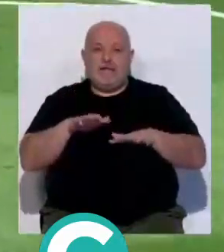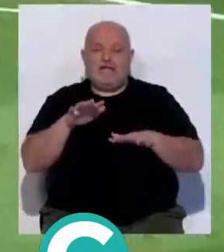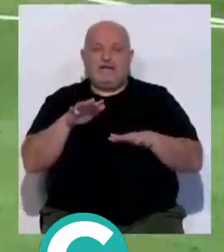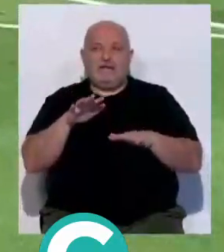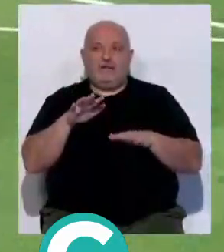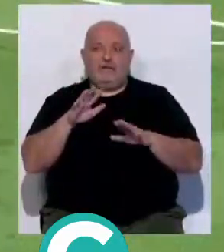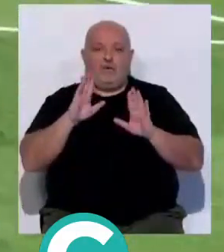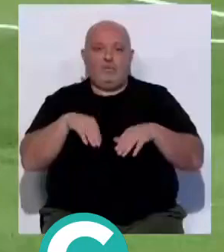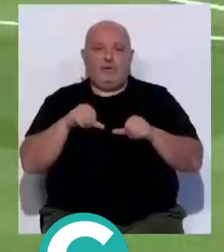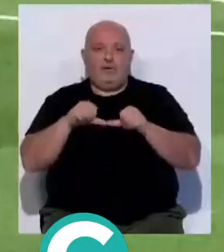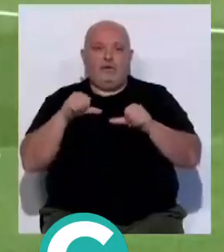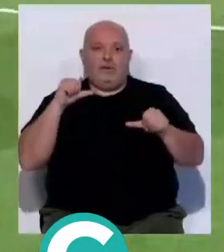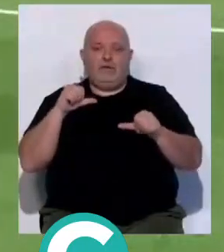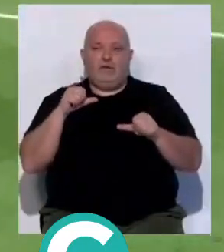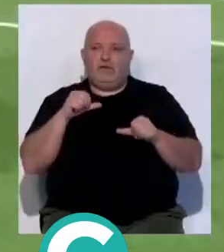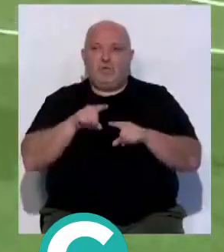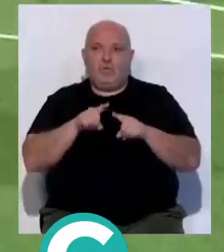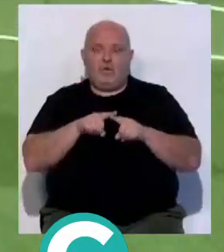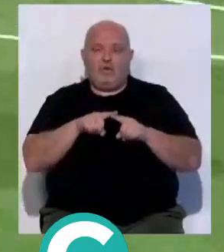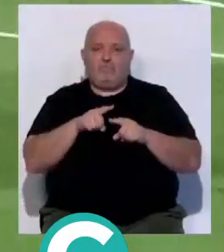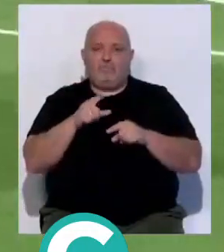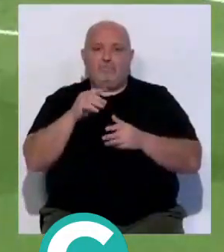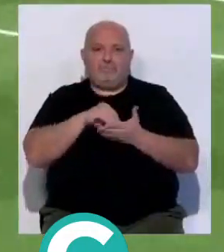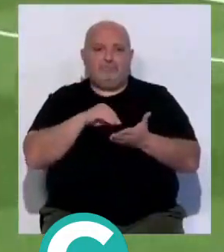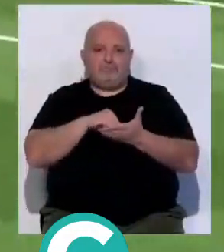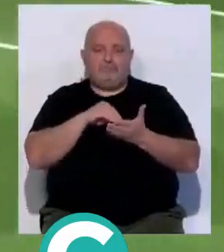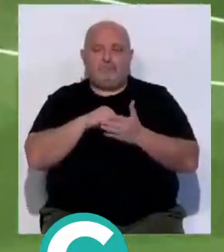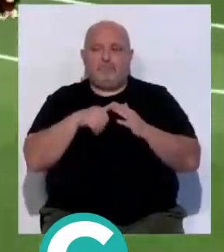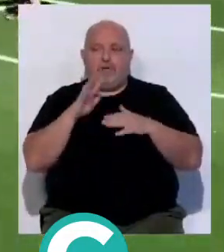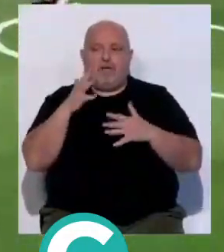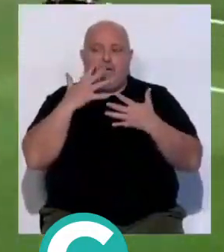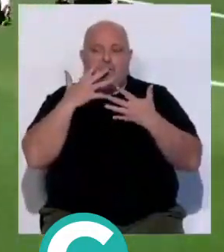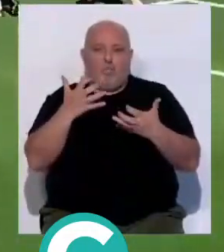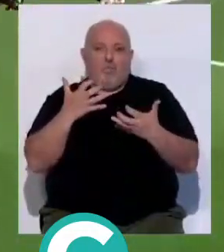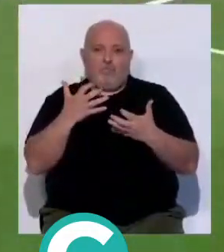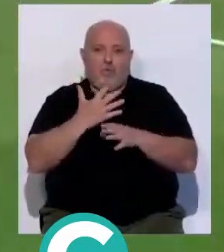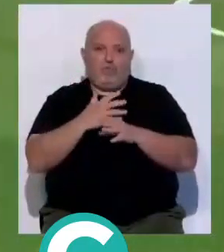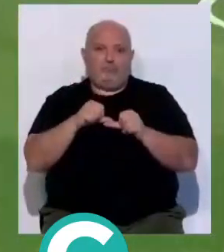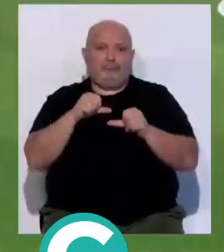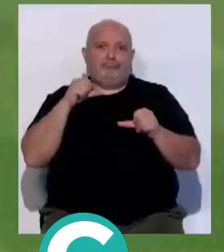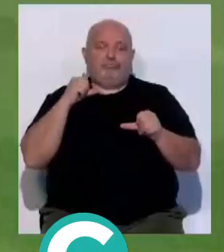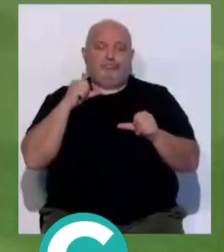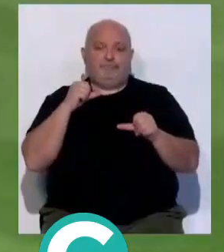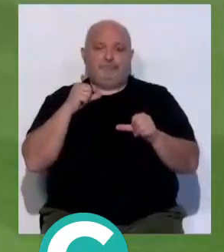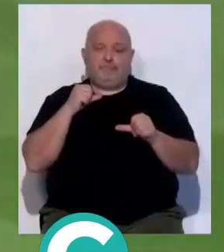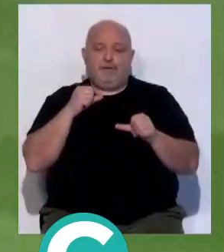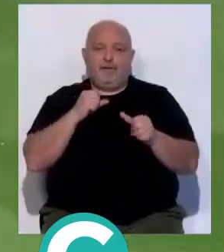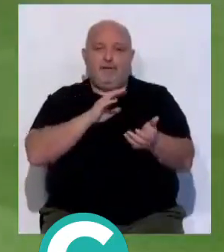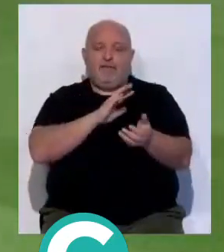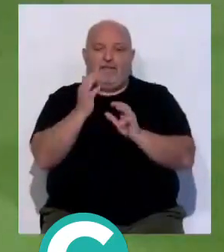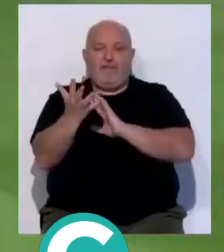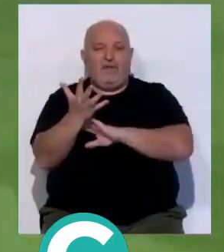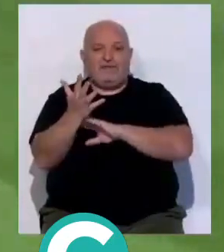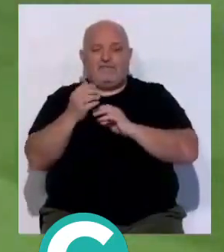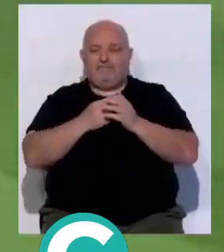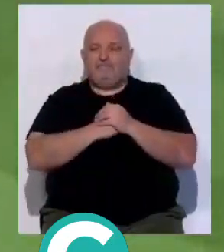en las últimas jornadas, lo cierto es que ha sido uno de los efectivos más destacados del equipo de Sergio, en esa banda derecha.